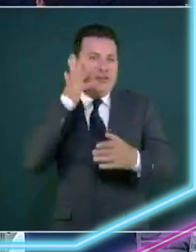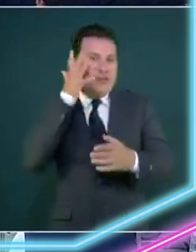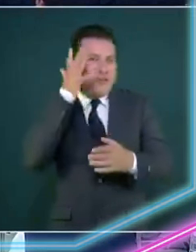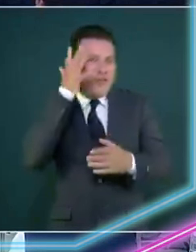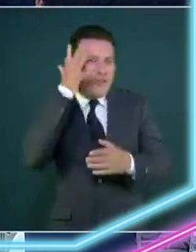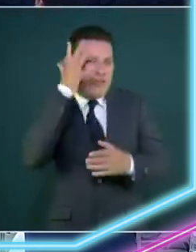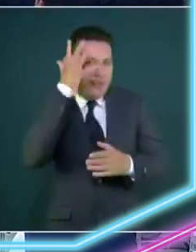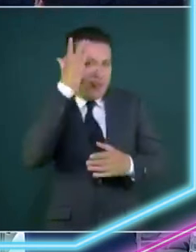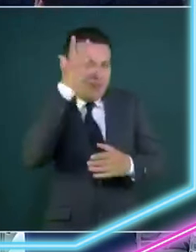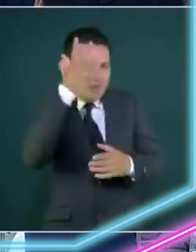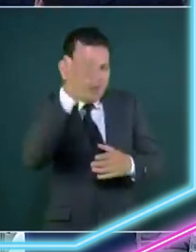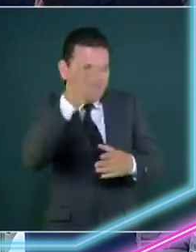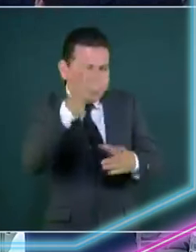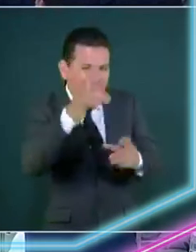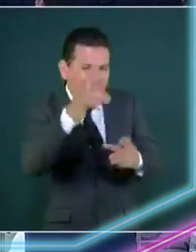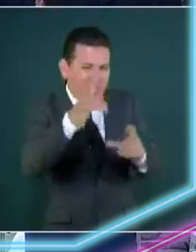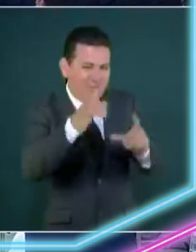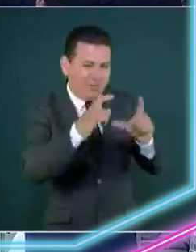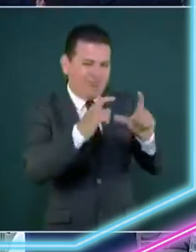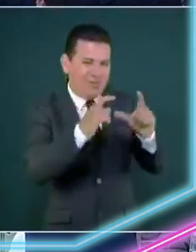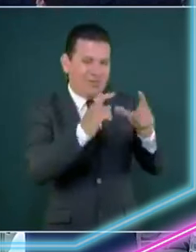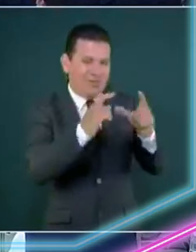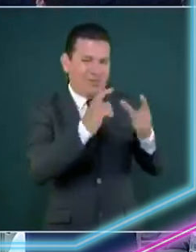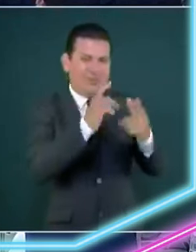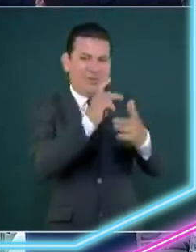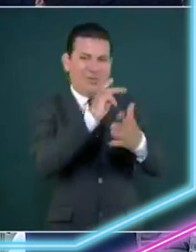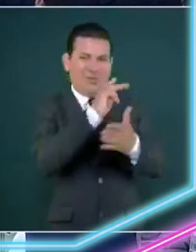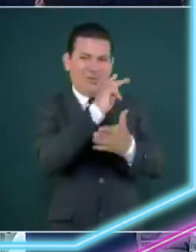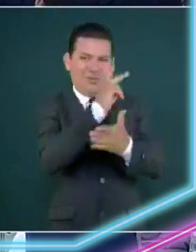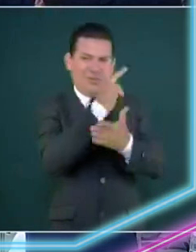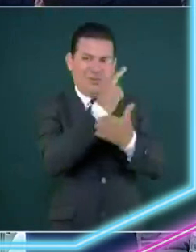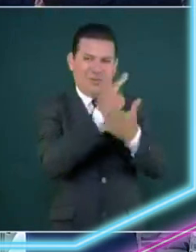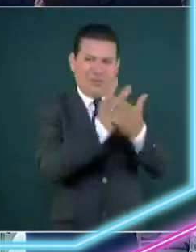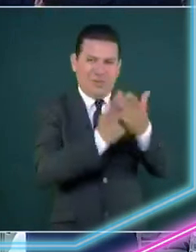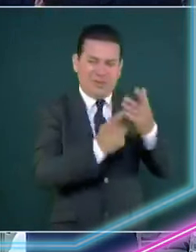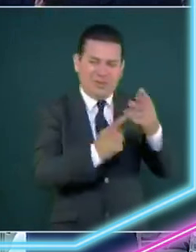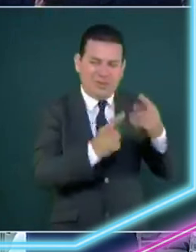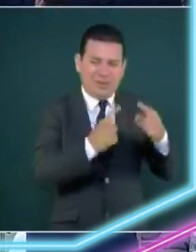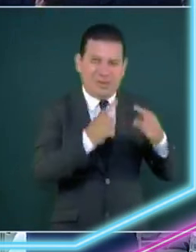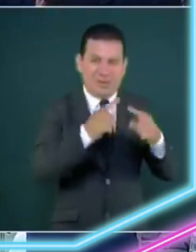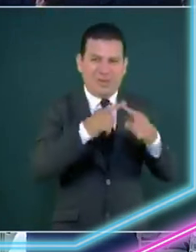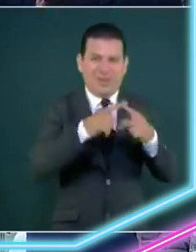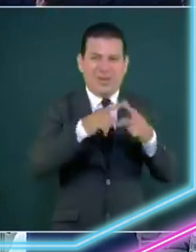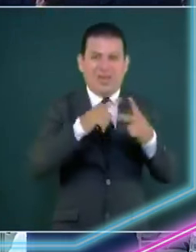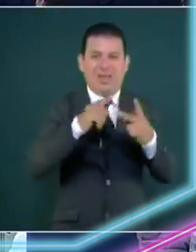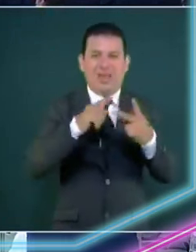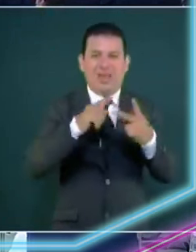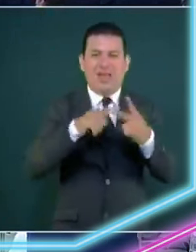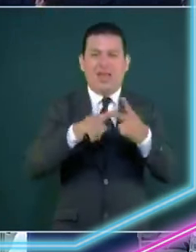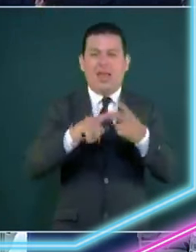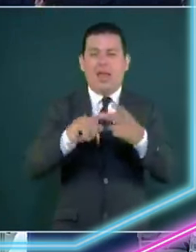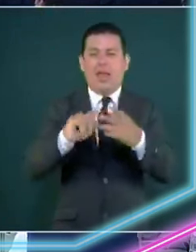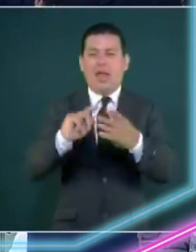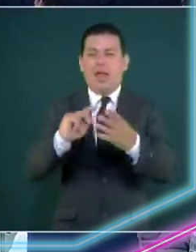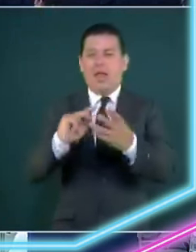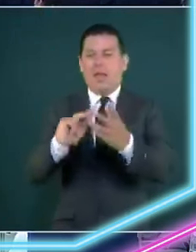las ayudas de este tipo no las veo mal veo mal dos cosas primero que venezuela es